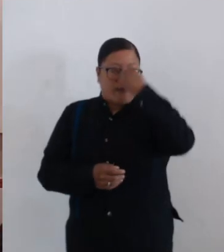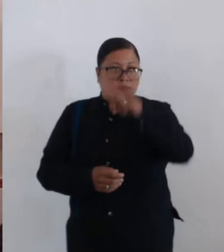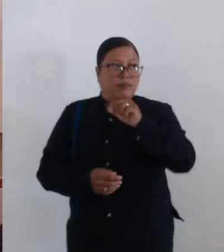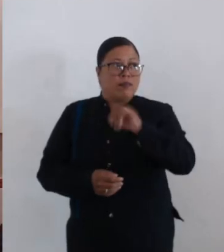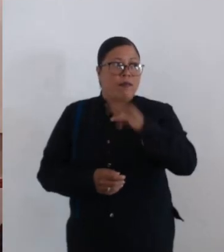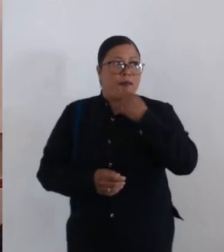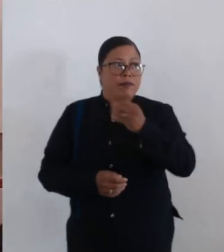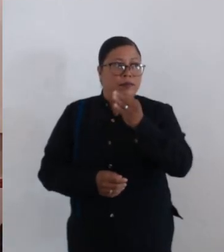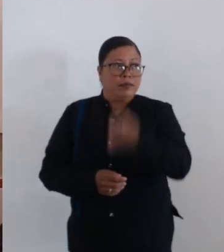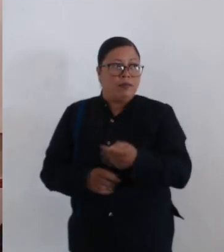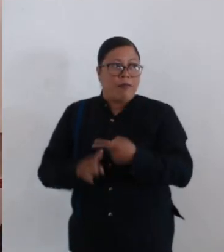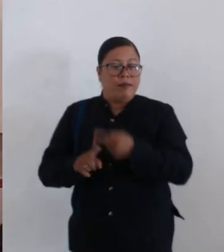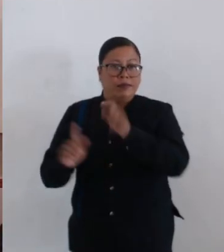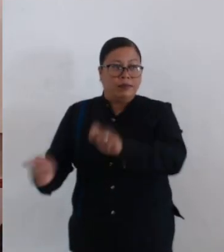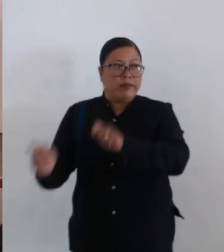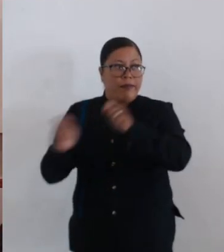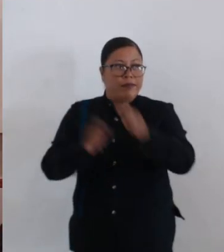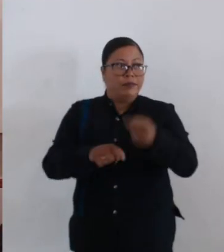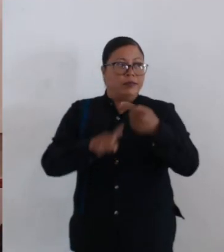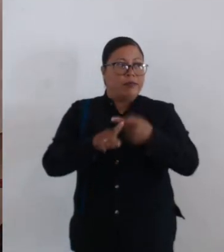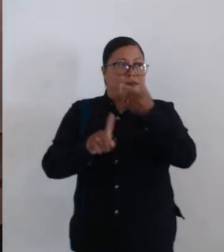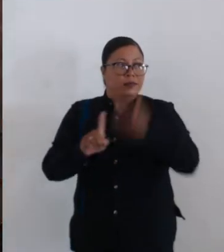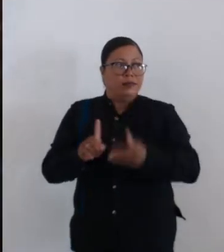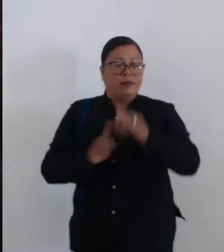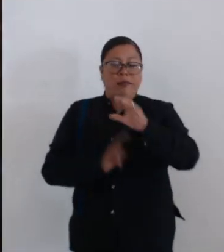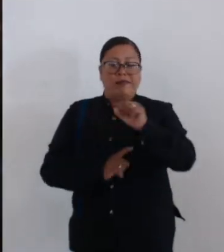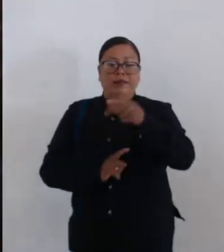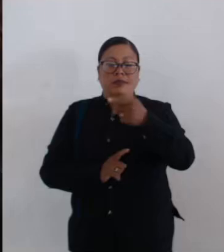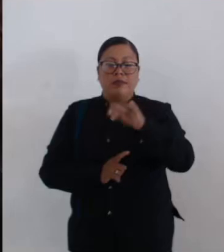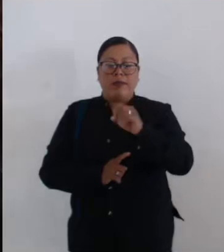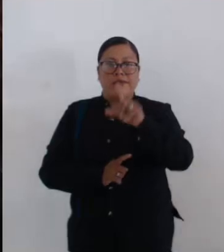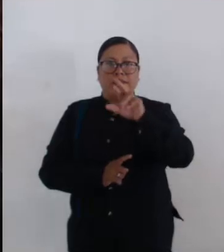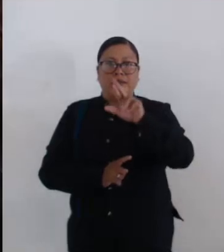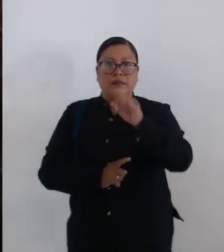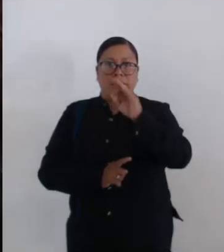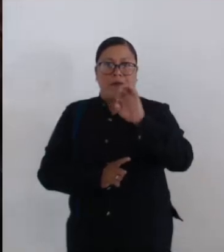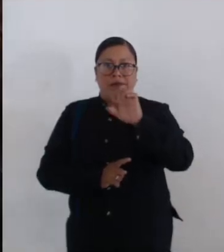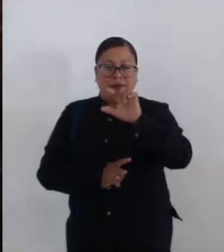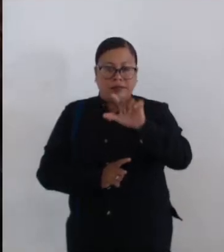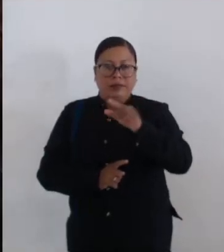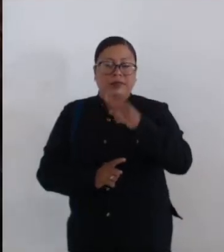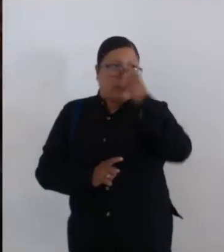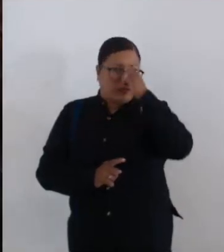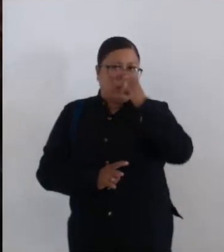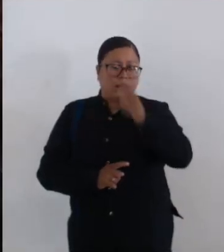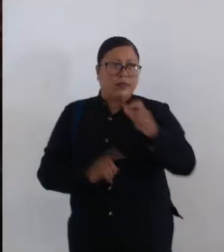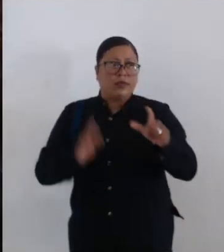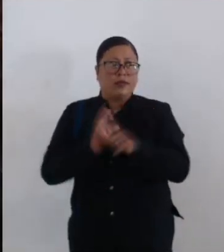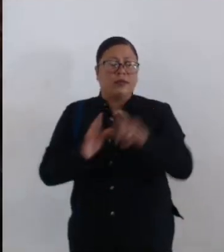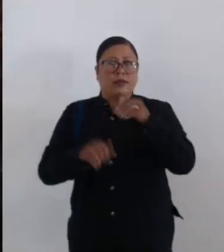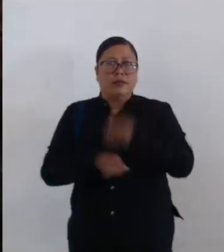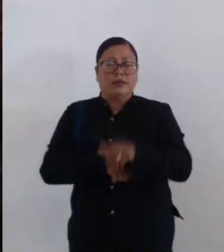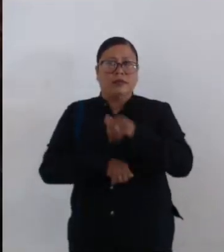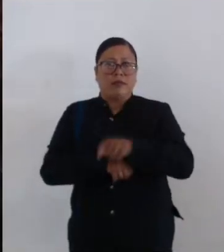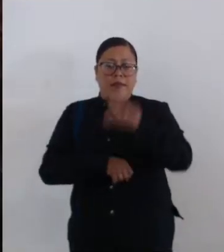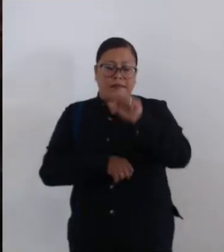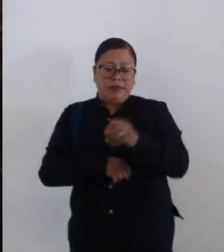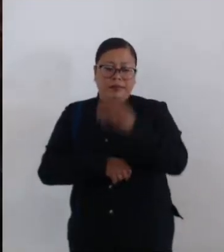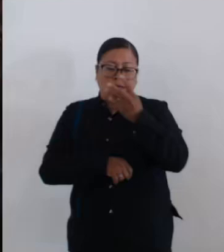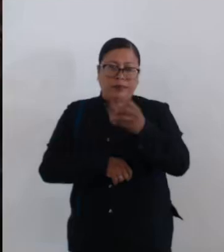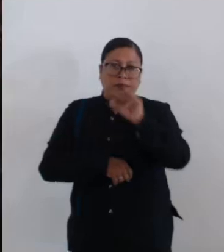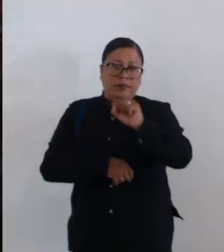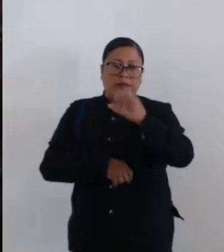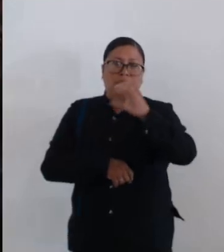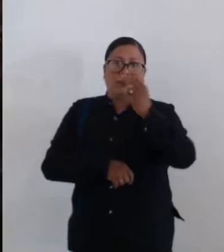determina aprobar la sesión de derechos a favor del ciudadano Sergio Rafael García Ramírez, respecto de la caseta fija local 24S2,